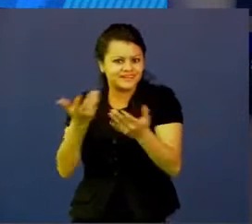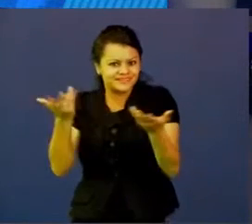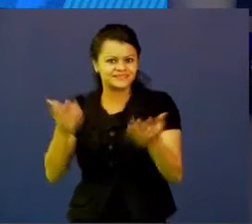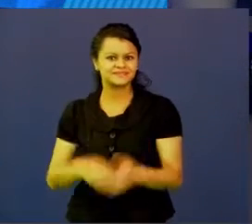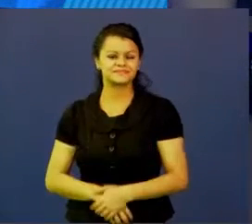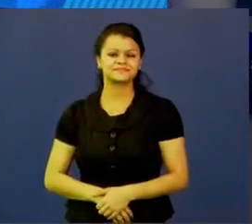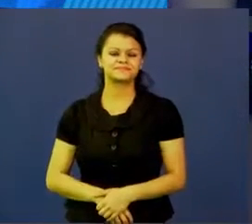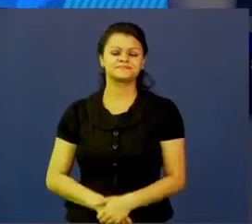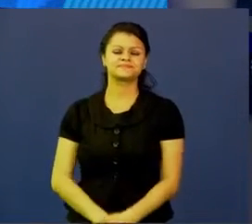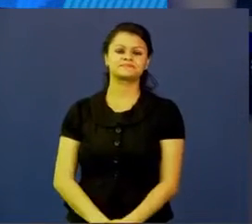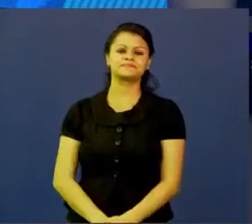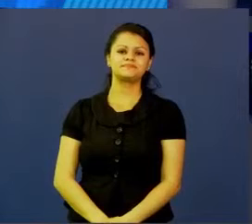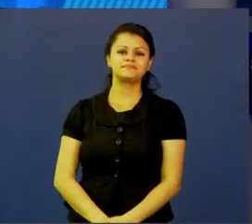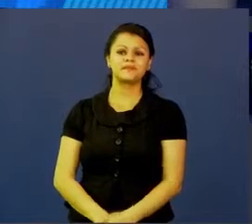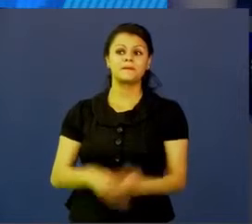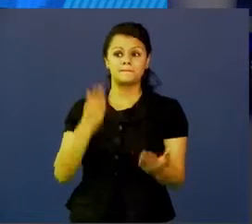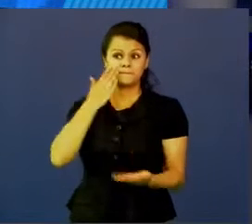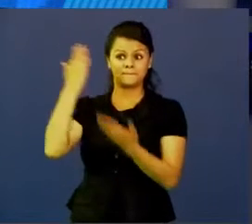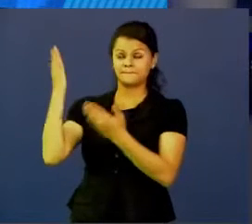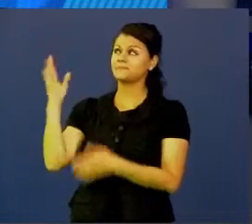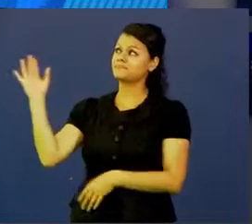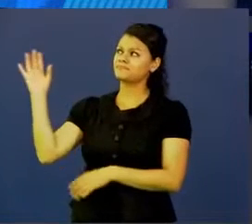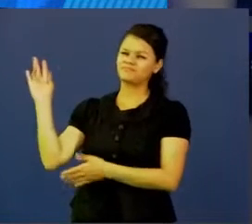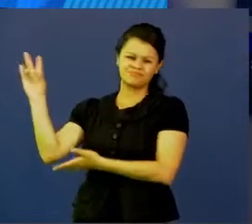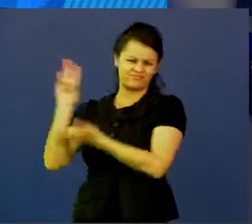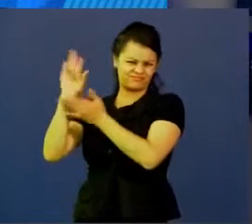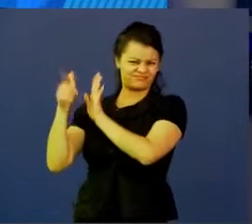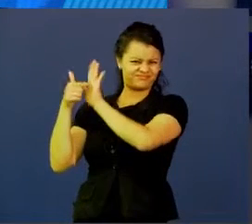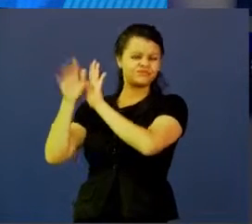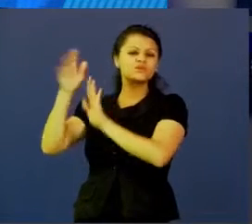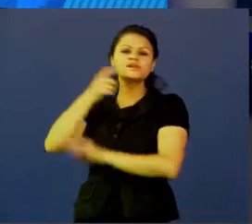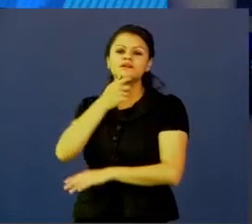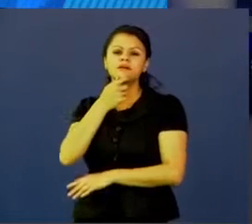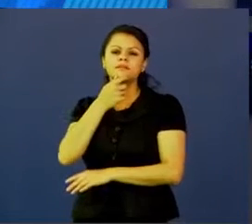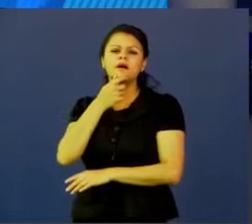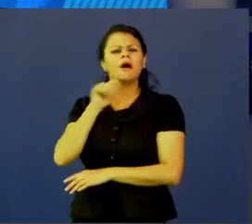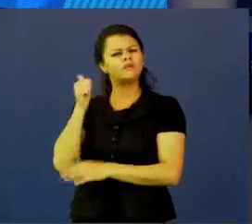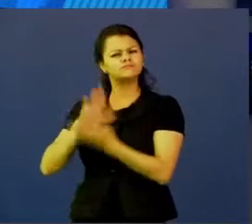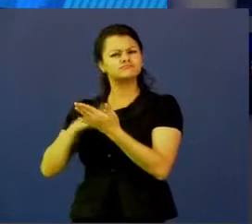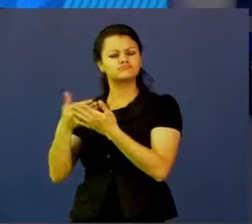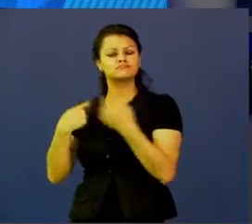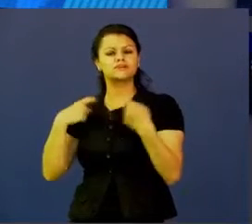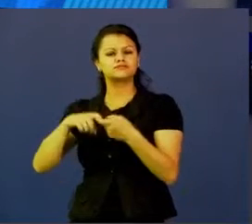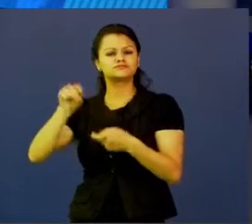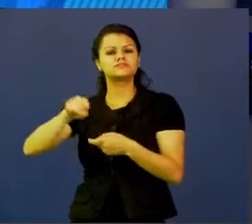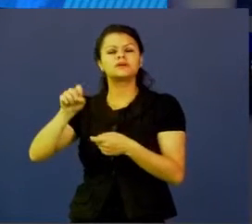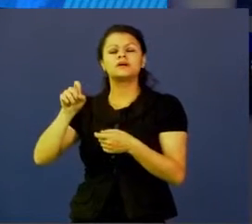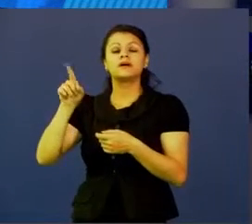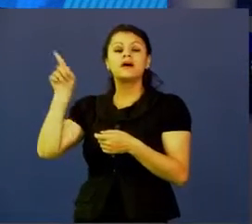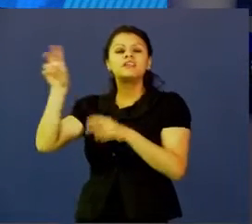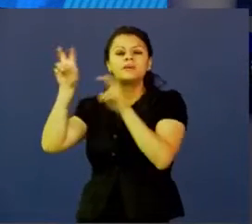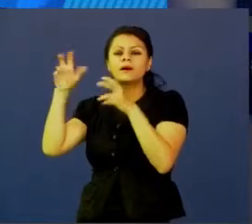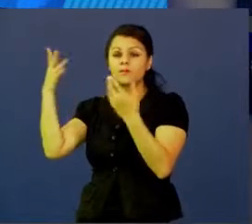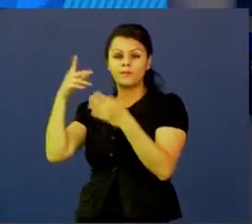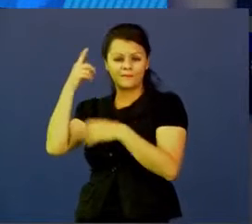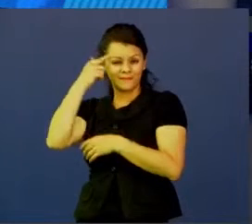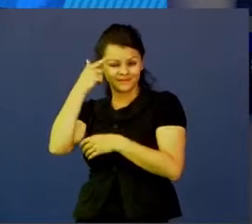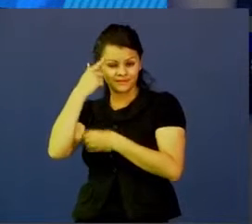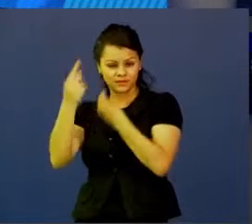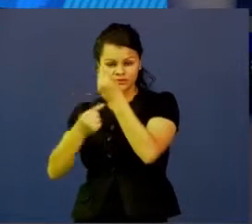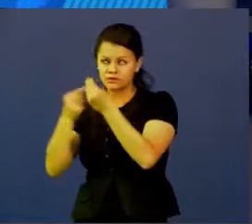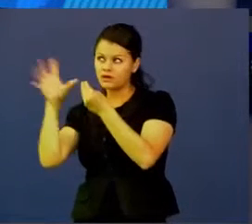Este es un referente que está en inglés, pero también hay una versión en español sobre cómo llevar esto de pensamiento de diseño al aula de clase